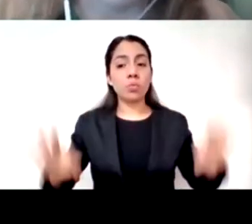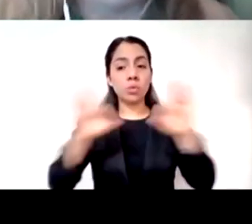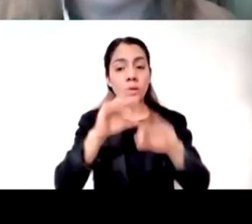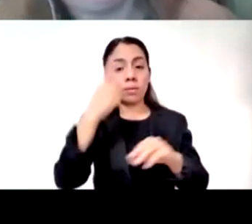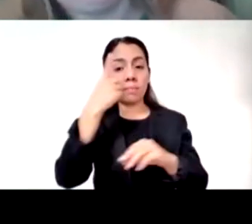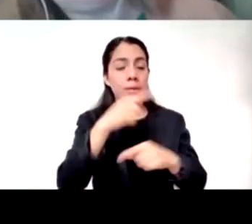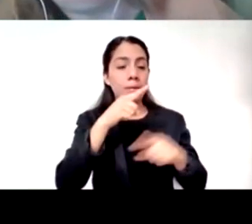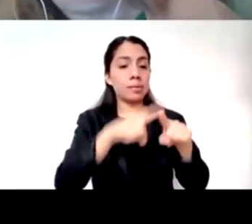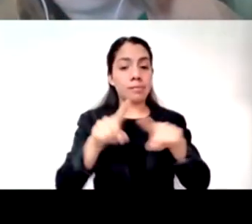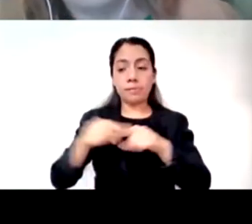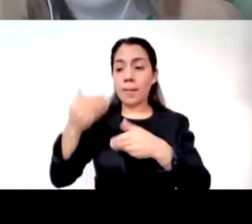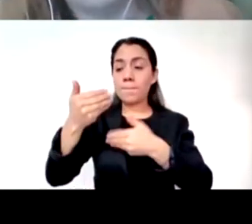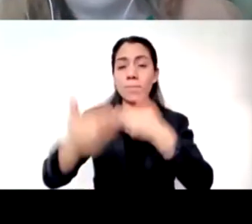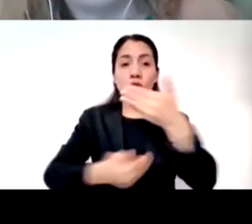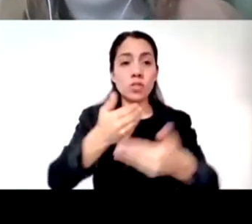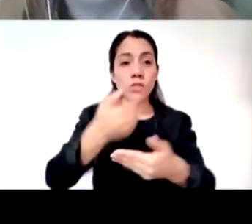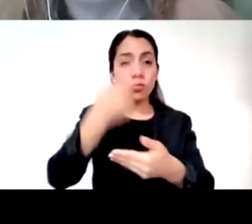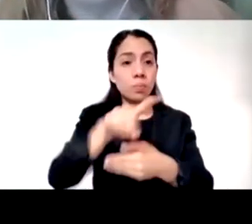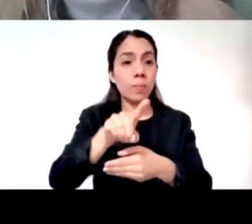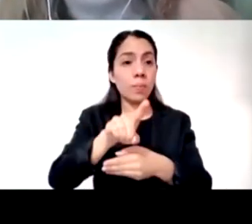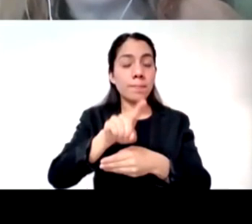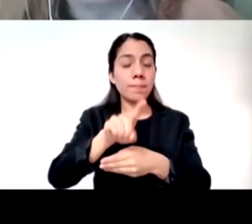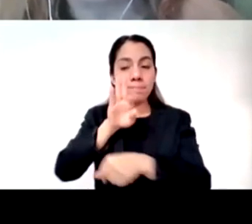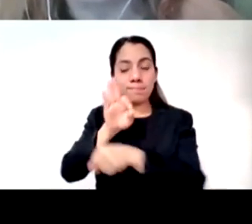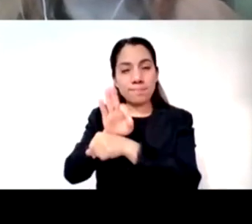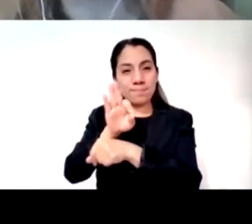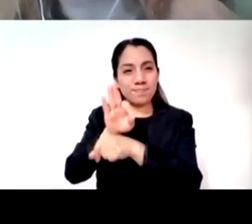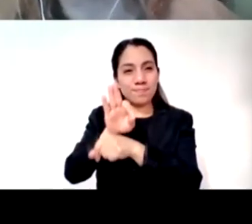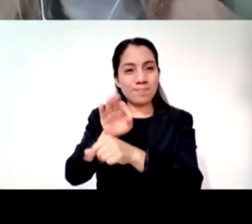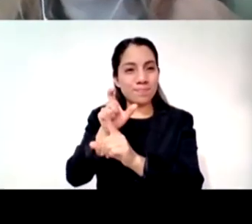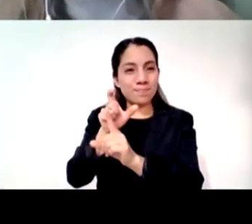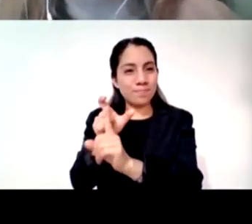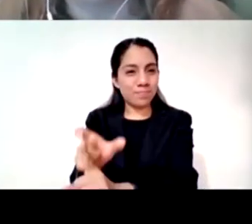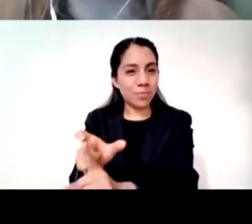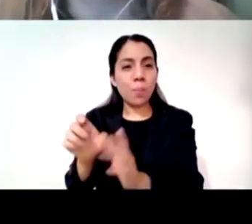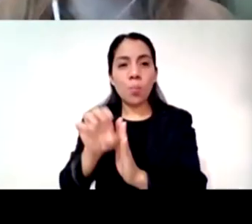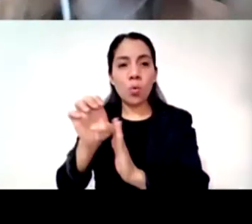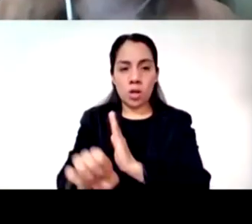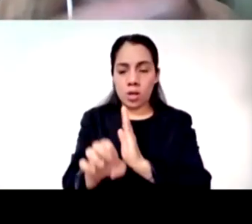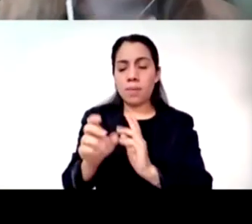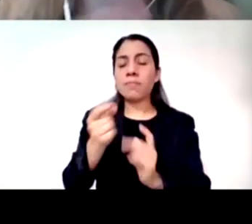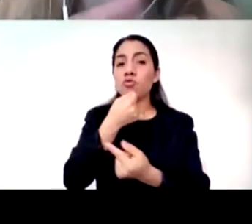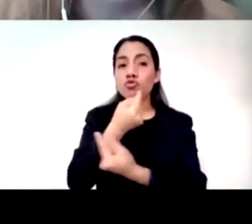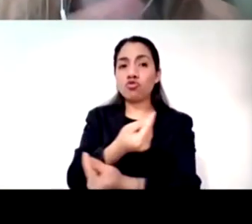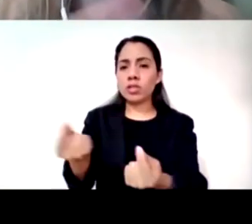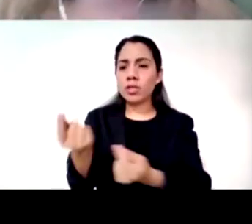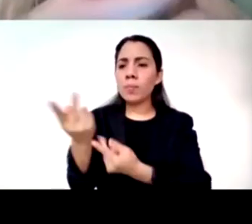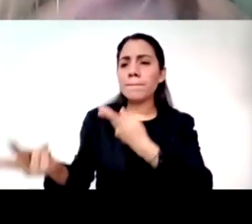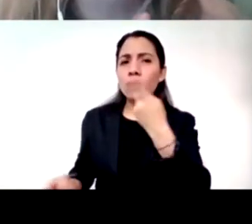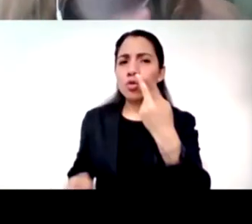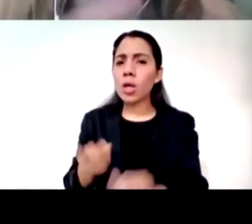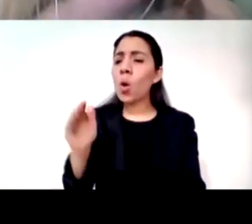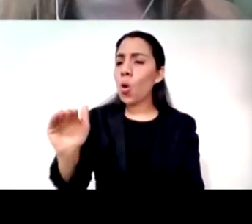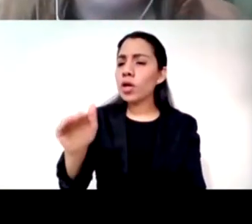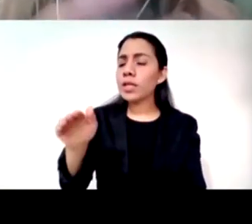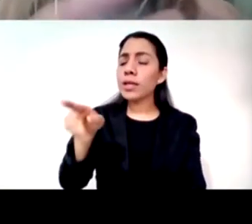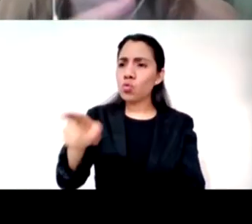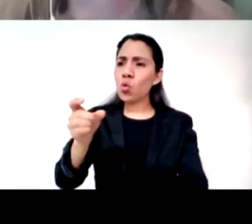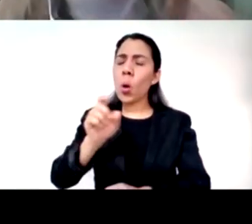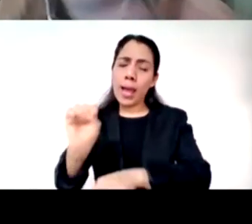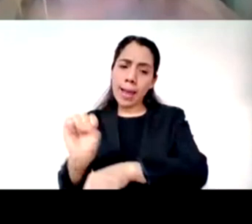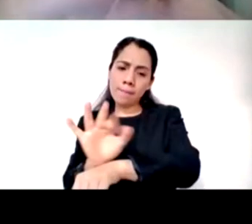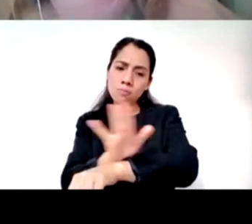procesos de protección cuando preguntamos a los niños y las niñas ¿con qué compartes tus emociones? ¿no?